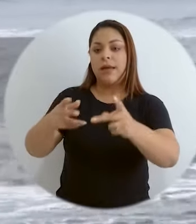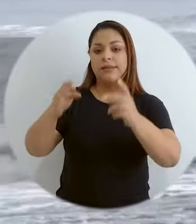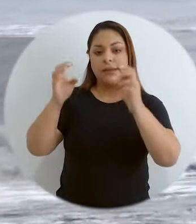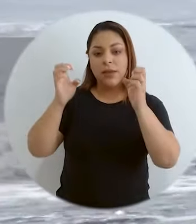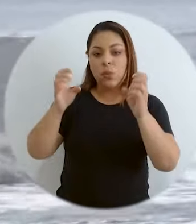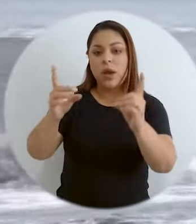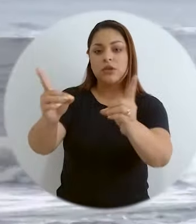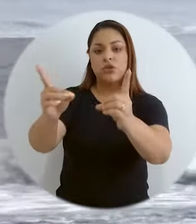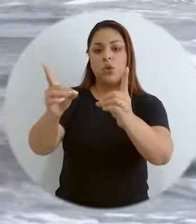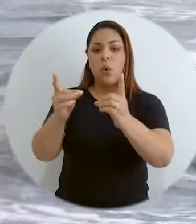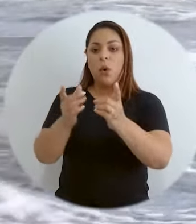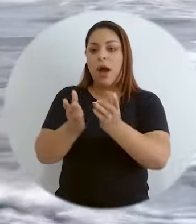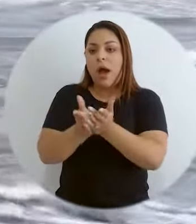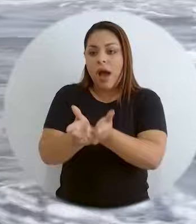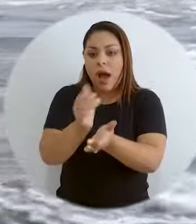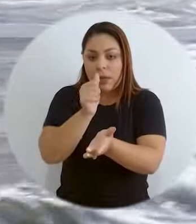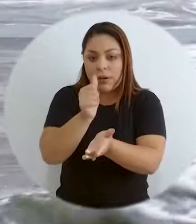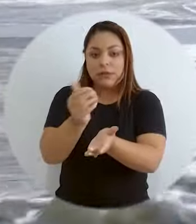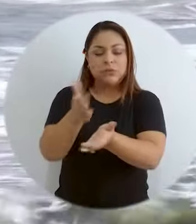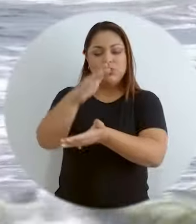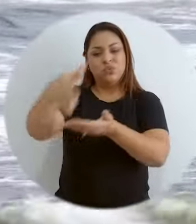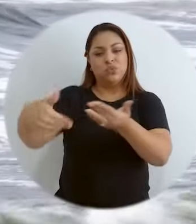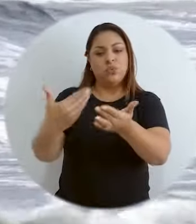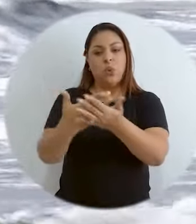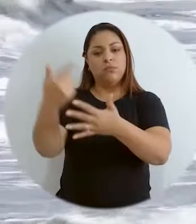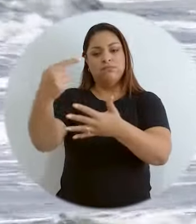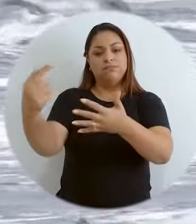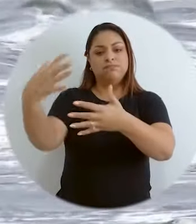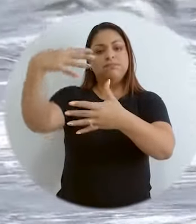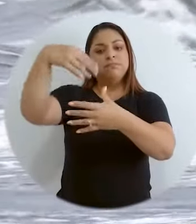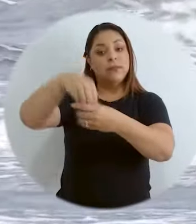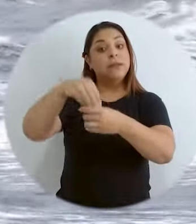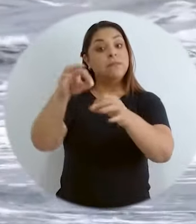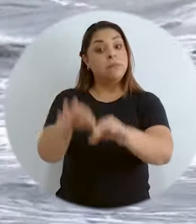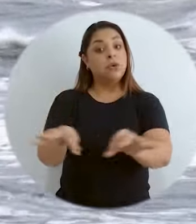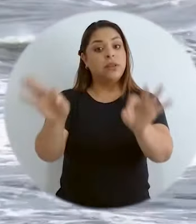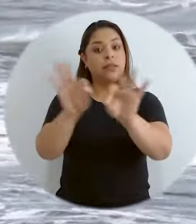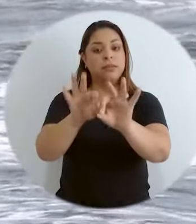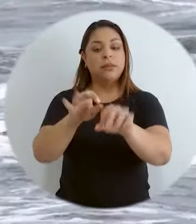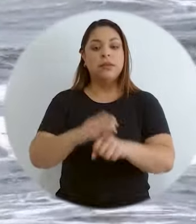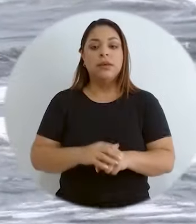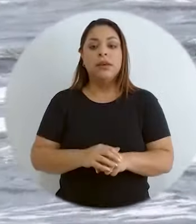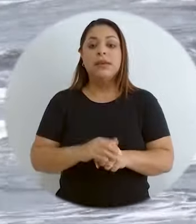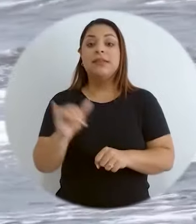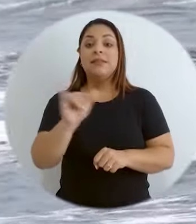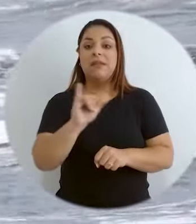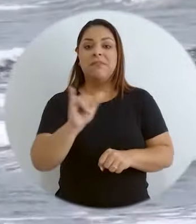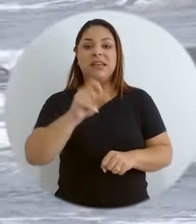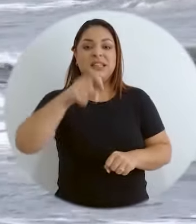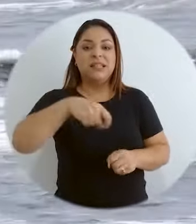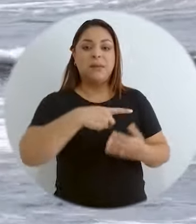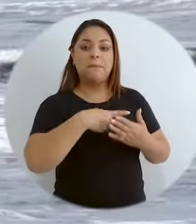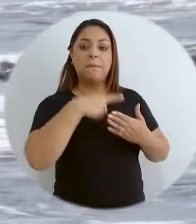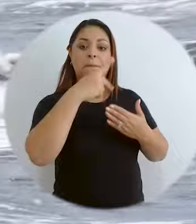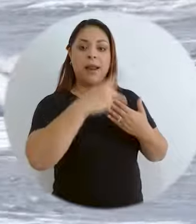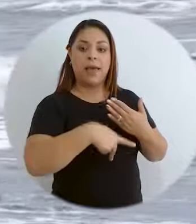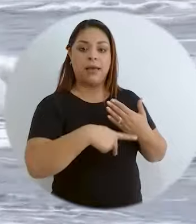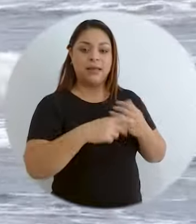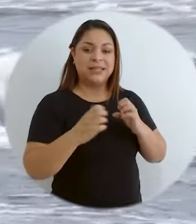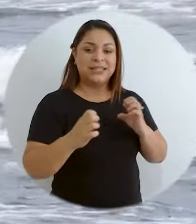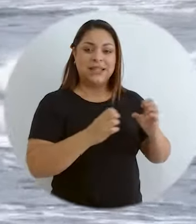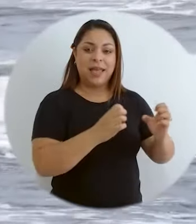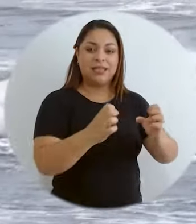educación. Adicional a eso, también debe contemplar planes estratégicos que permitan prever